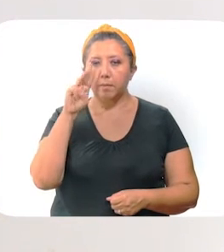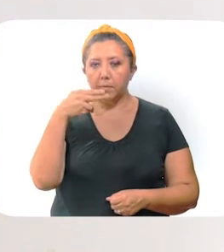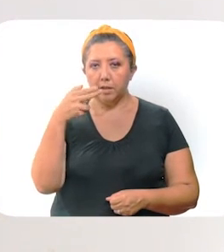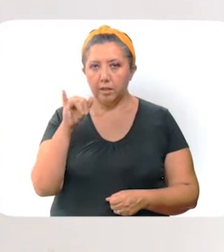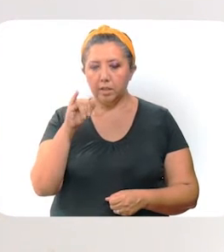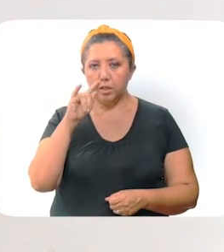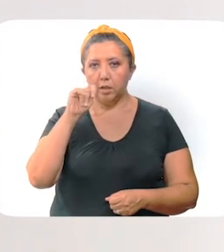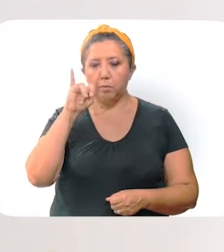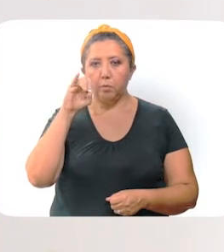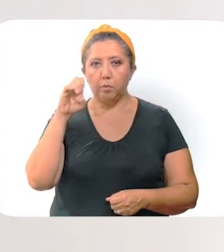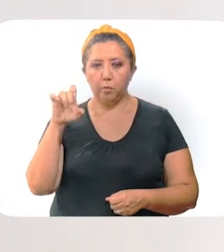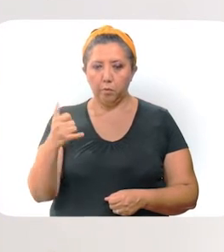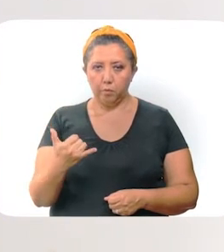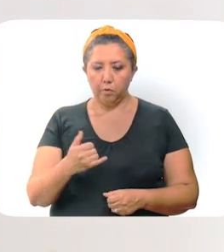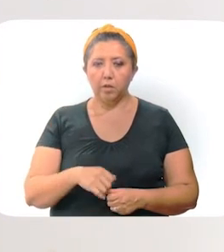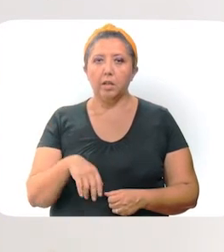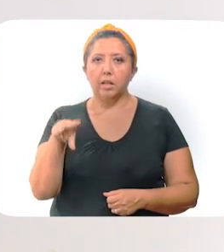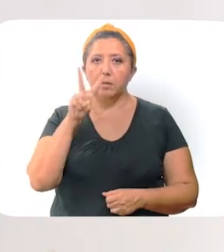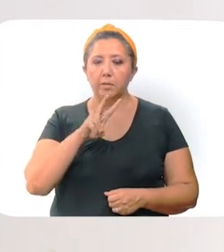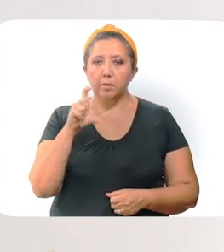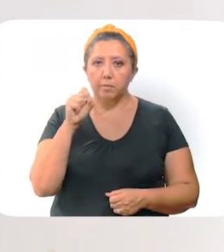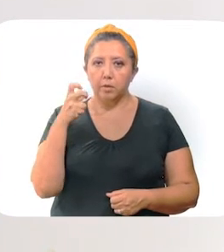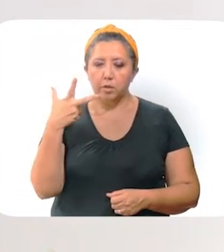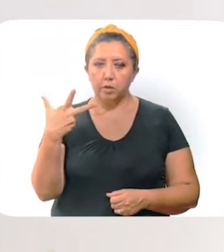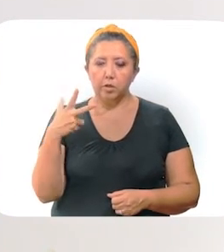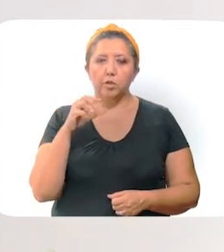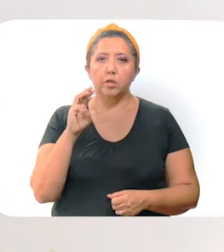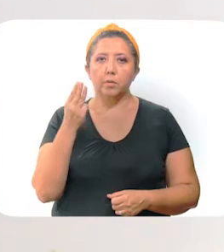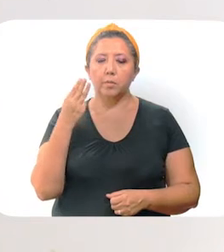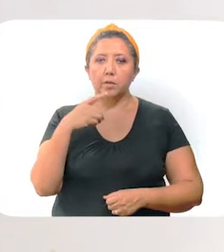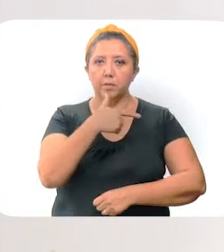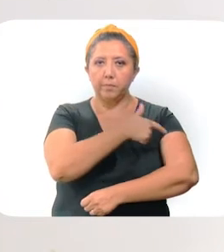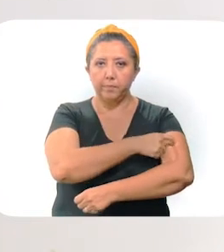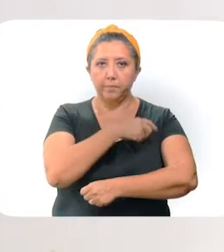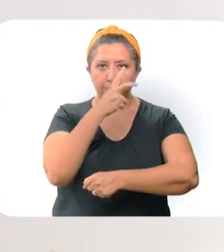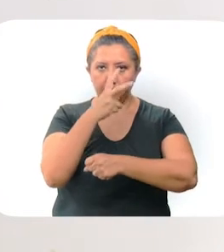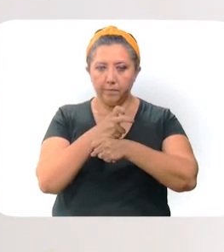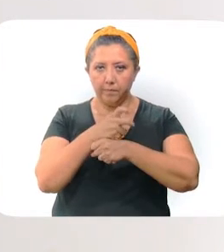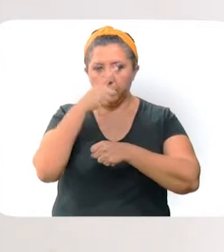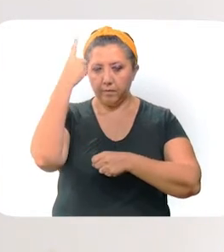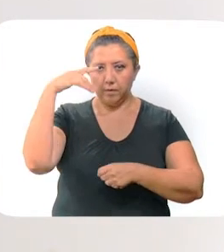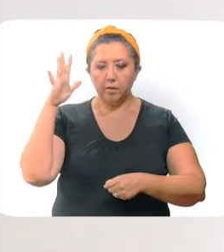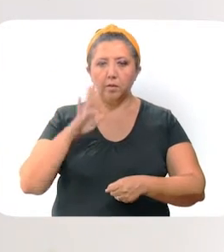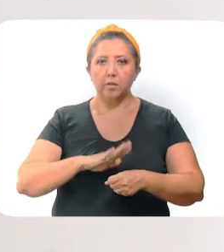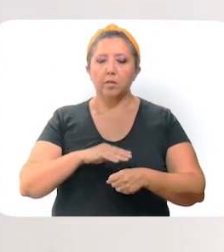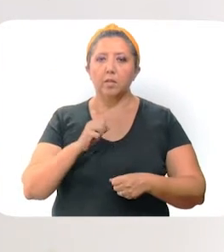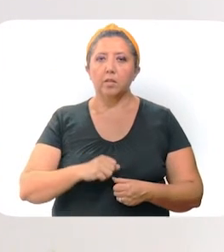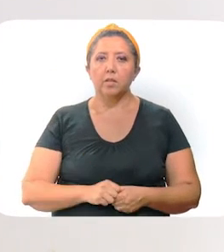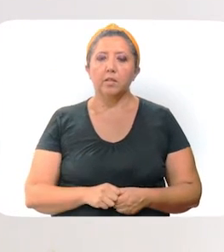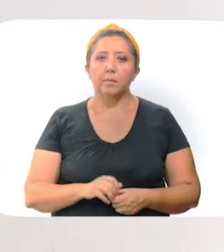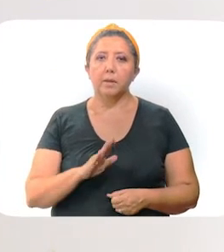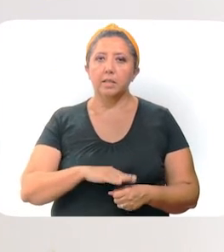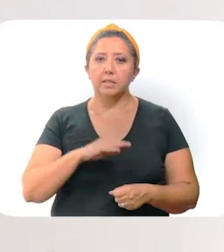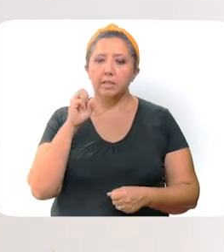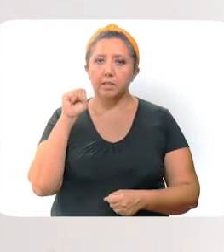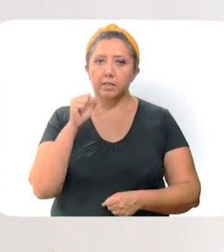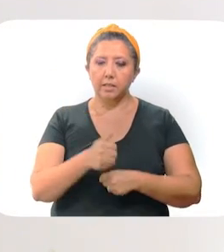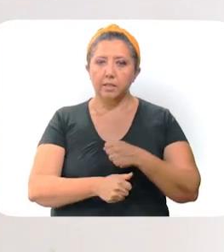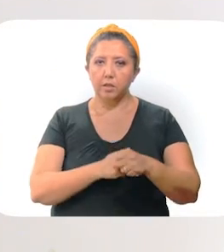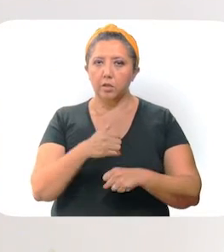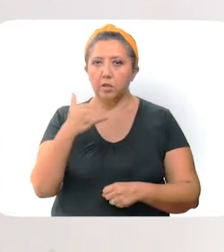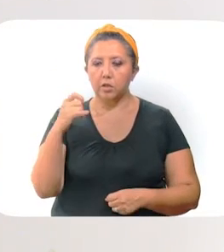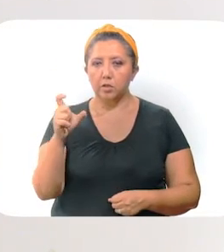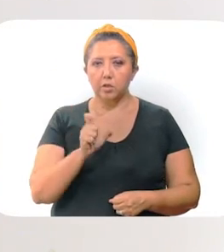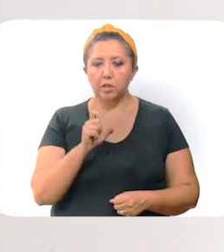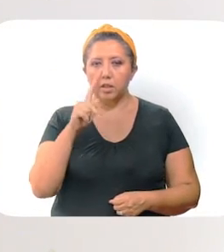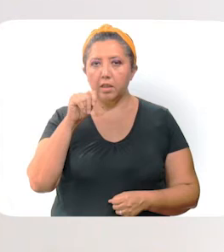Tishpehual y Timucuy. El viernes 28 de mayo iniciará la aplicación de segunda dosis para adultos mayores de más de 60 años en